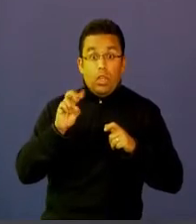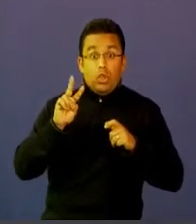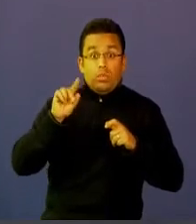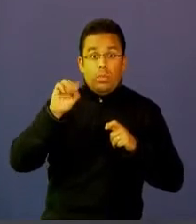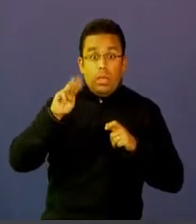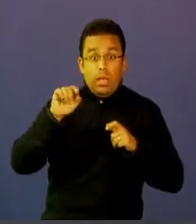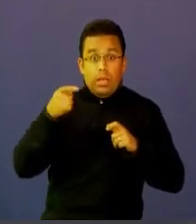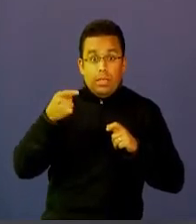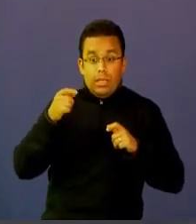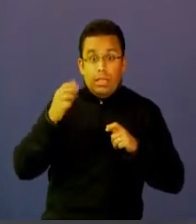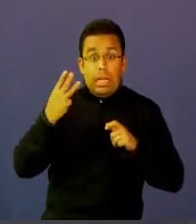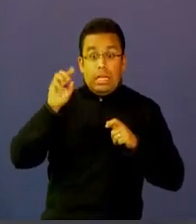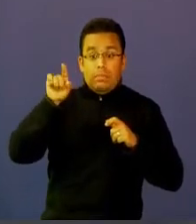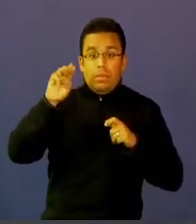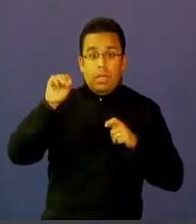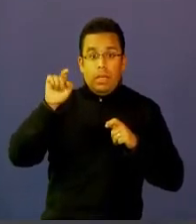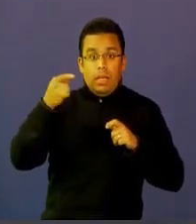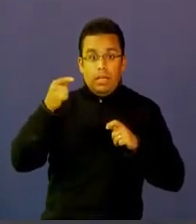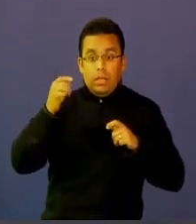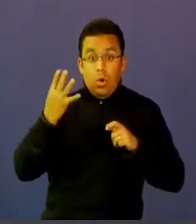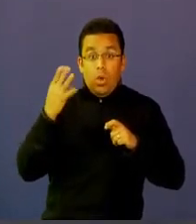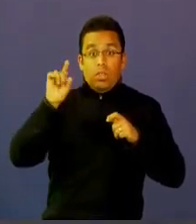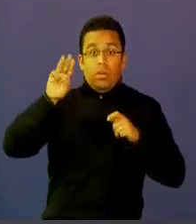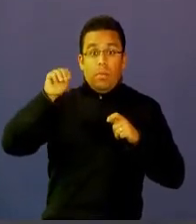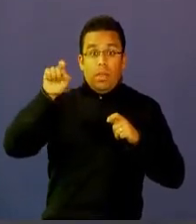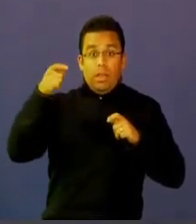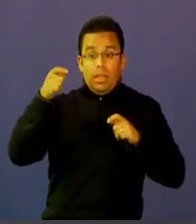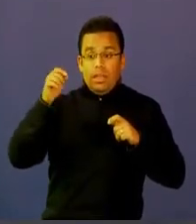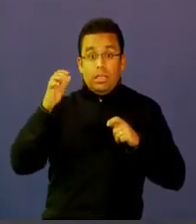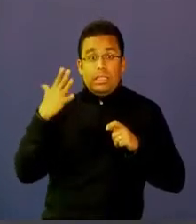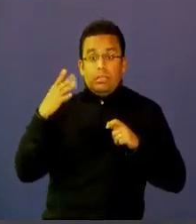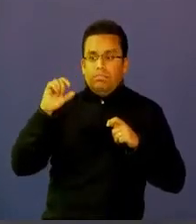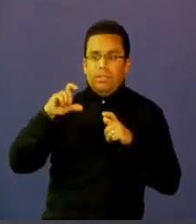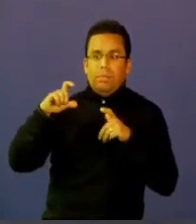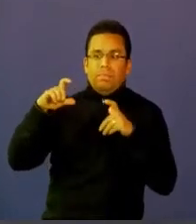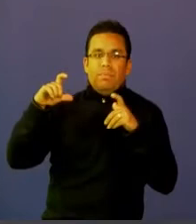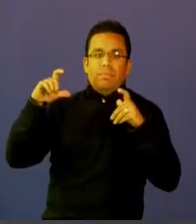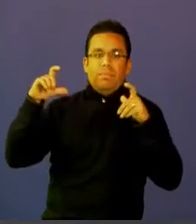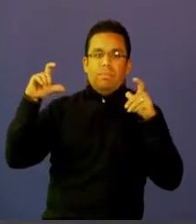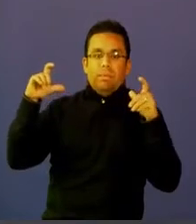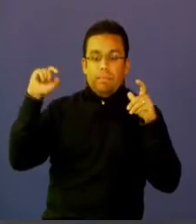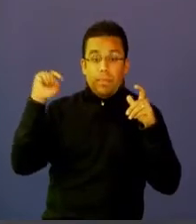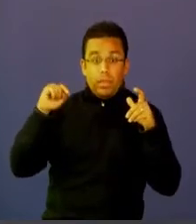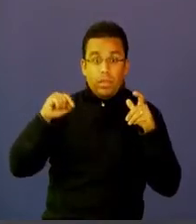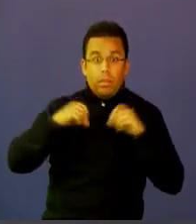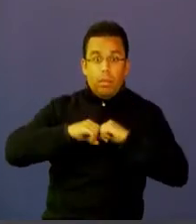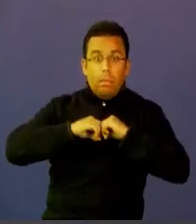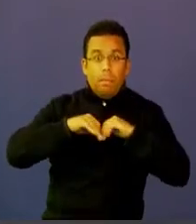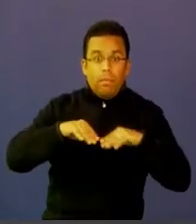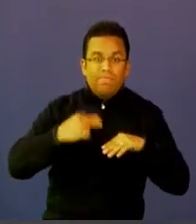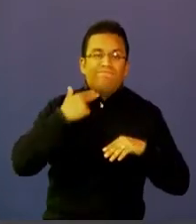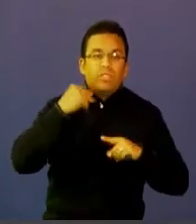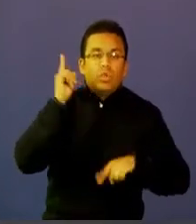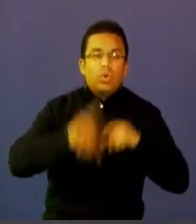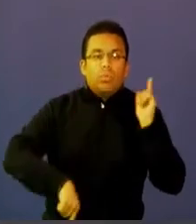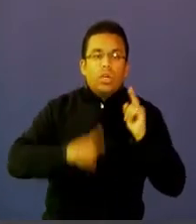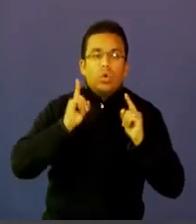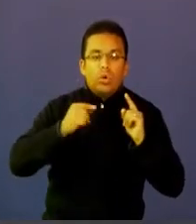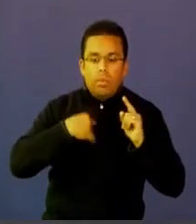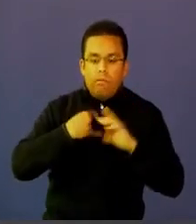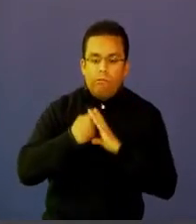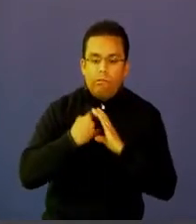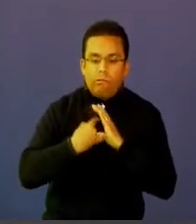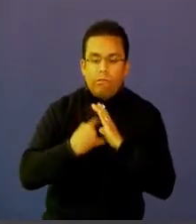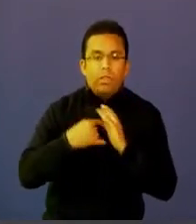desarrollar más contenidos y pierde valor en el mercado privado, la venta de esos contenidos porque cada vez más todos los ciudadanos